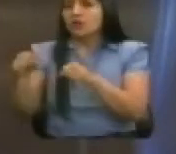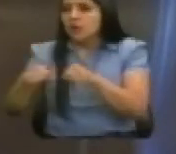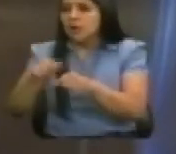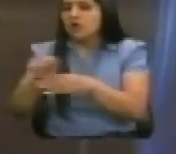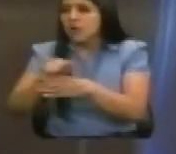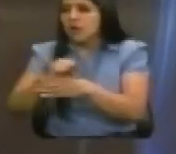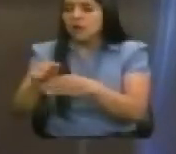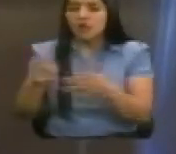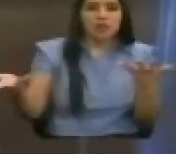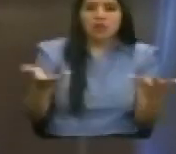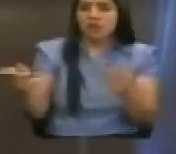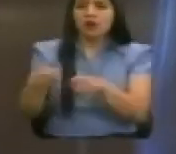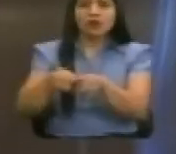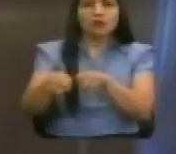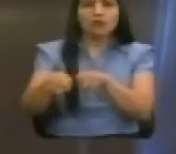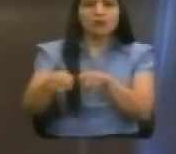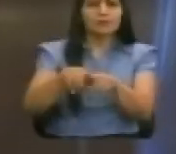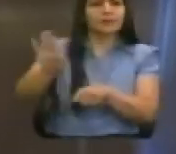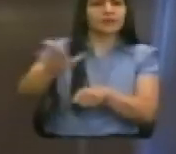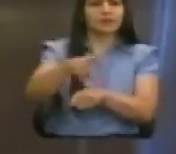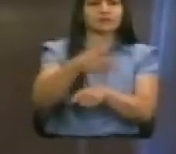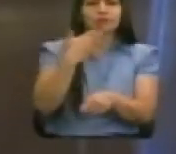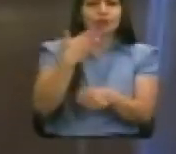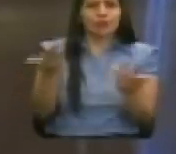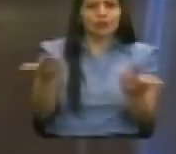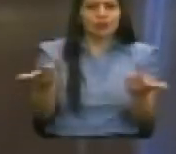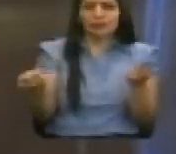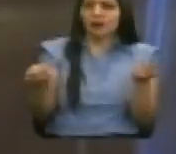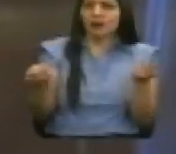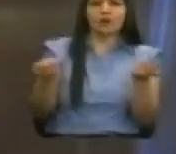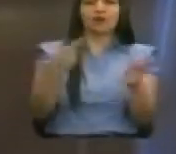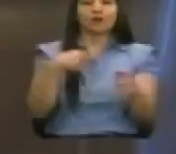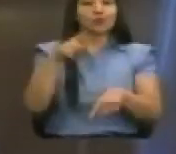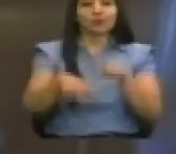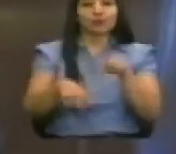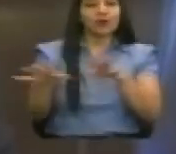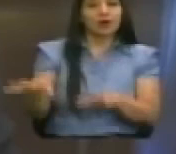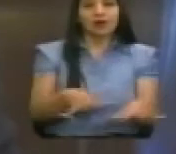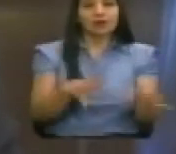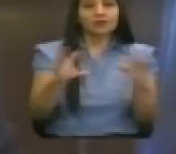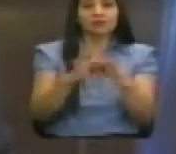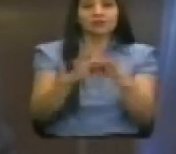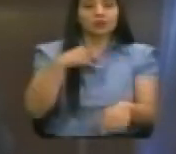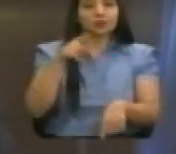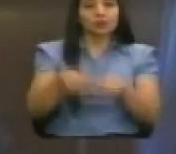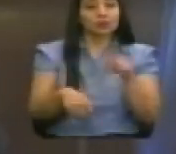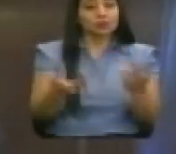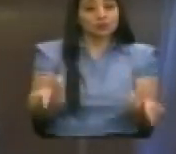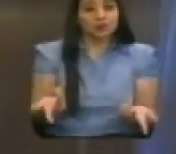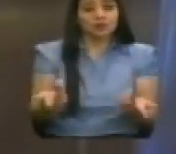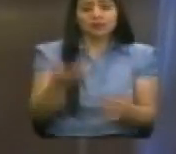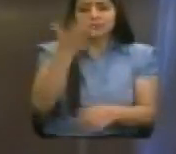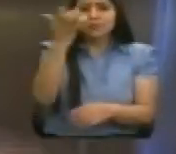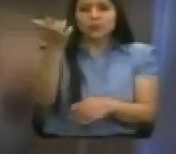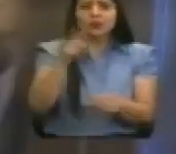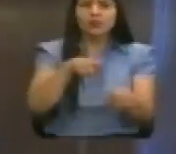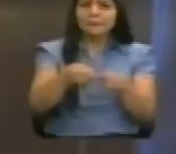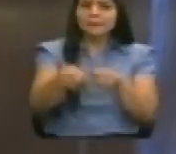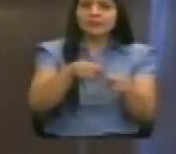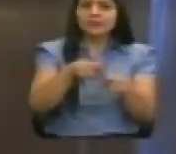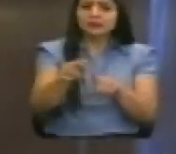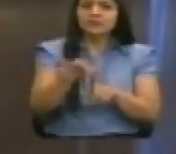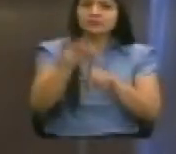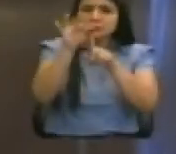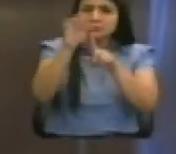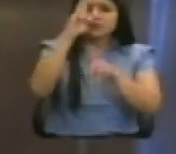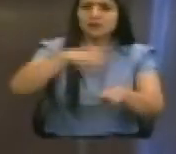poder competir en sus distintas actividades a nivel nacional e internacional. Qué bueno que la